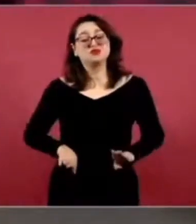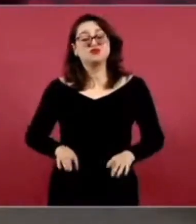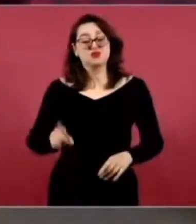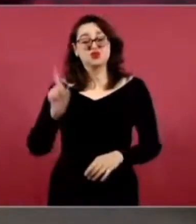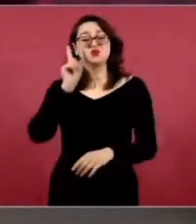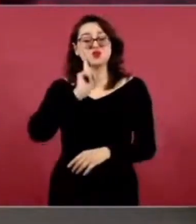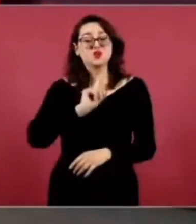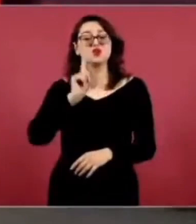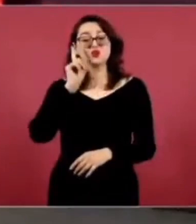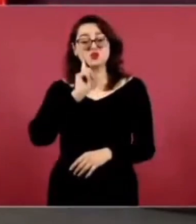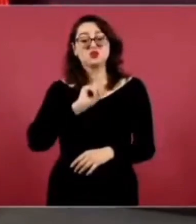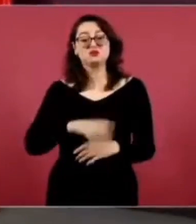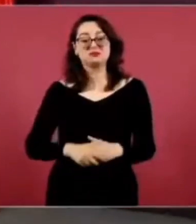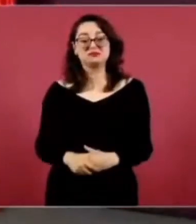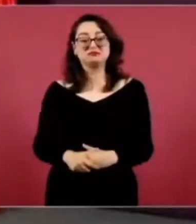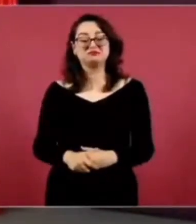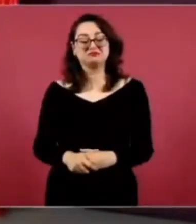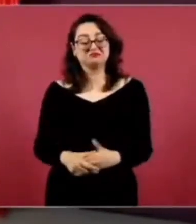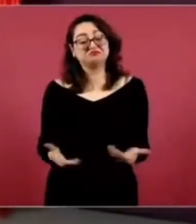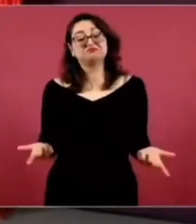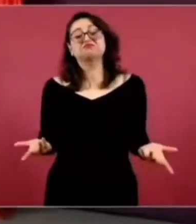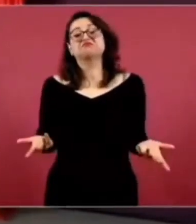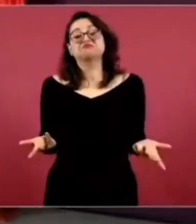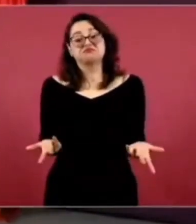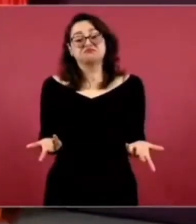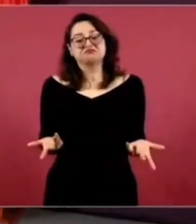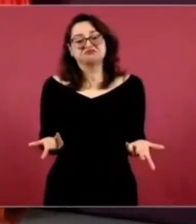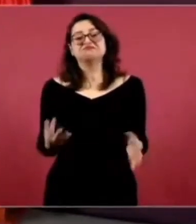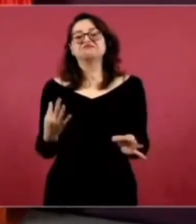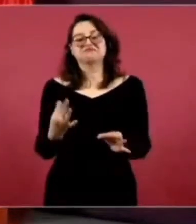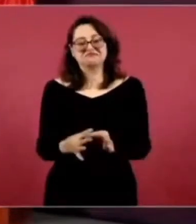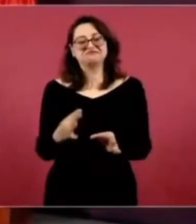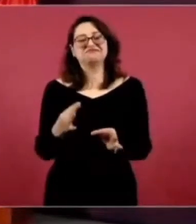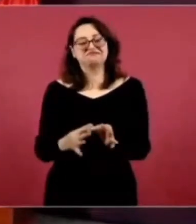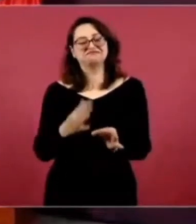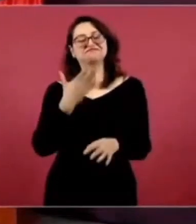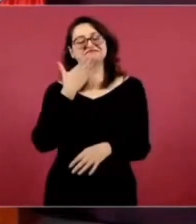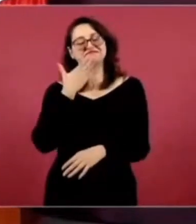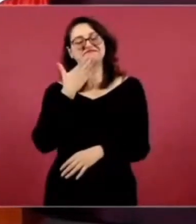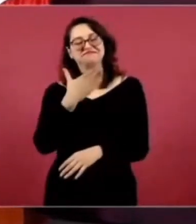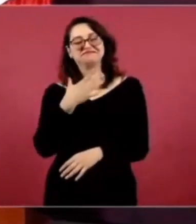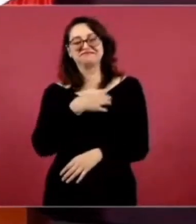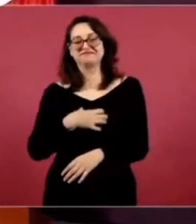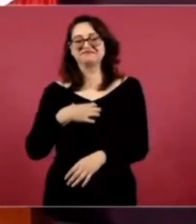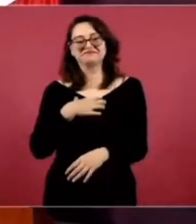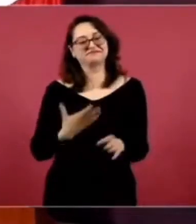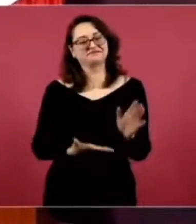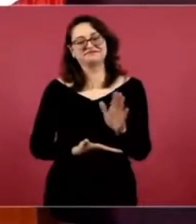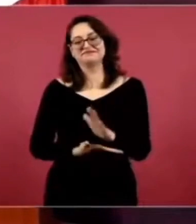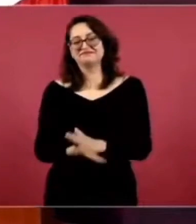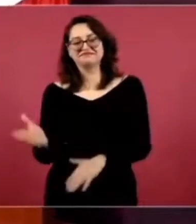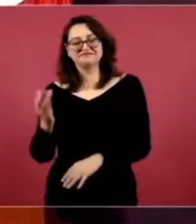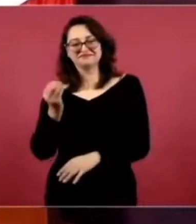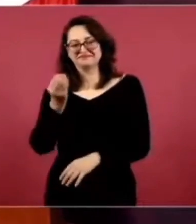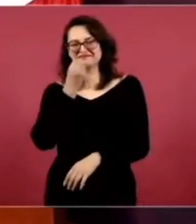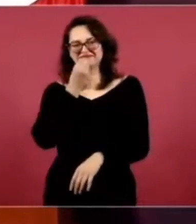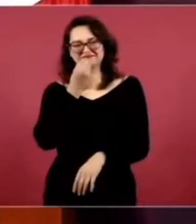Entonces, estamos bien y de buenas. Ya vámonos a desayunar, ¿no?